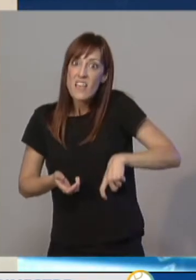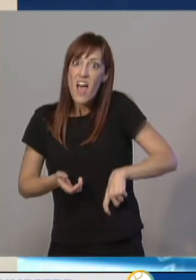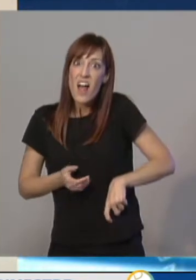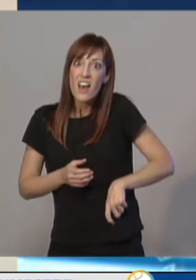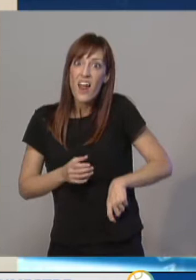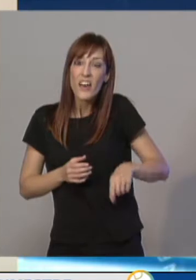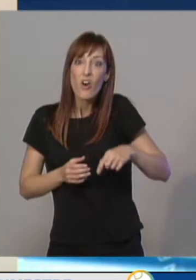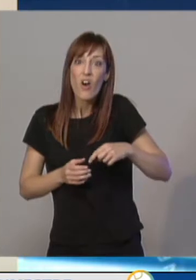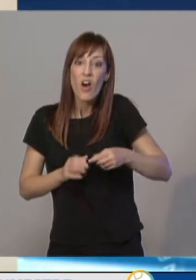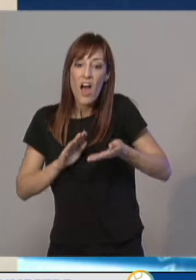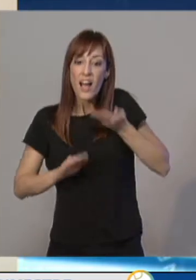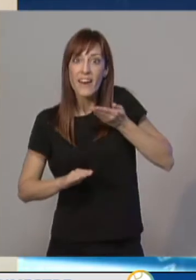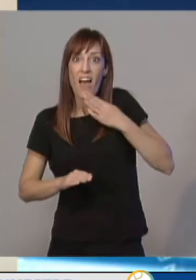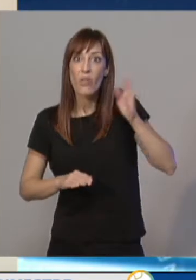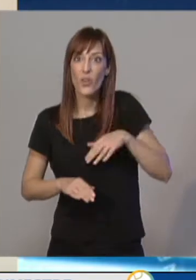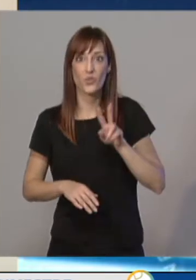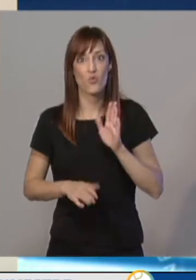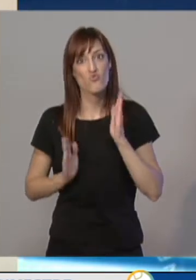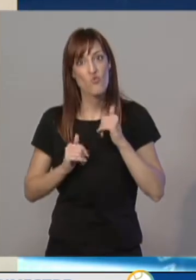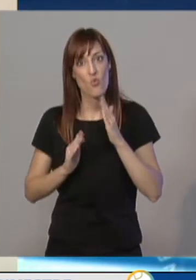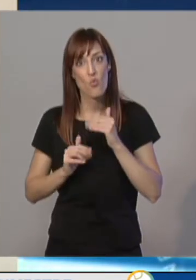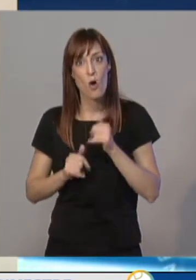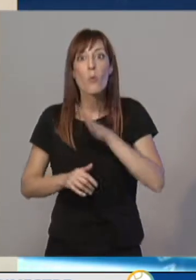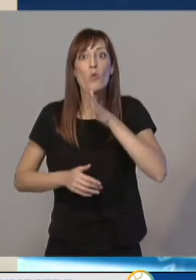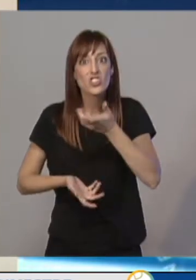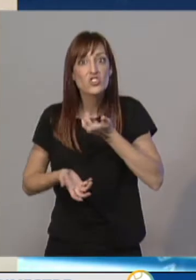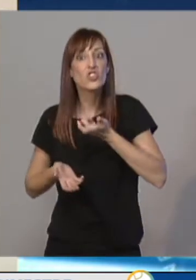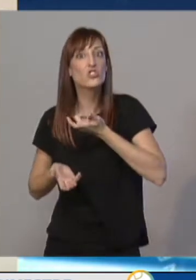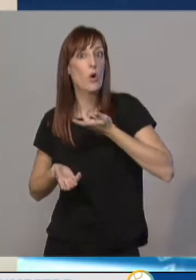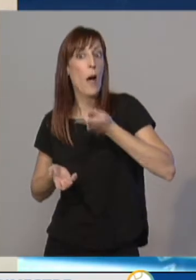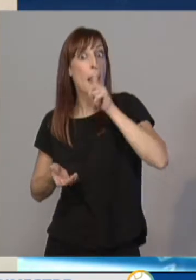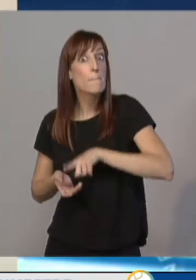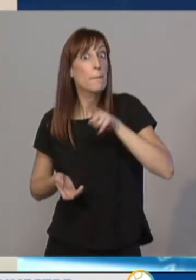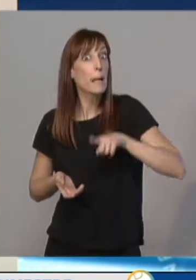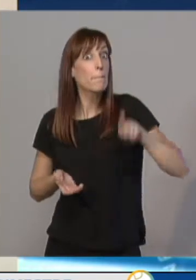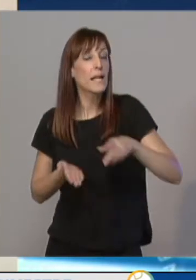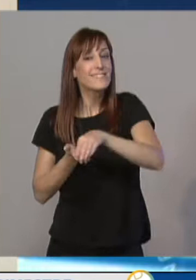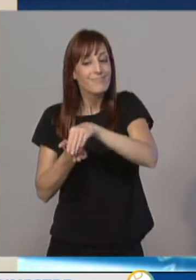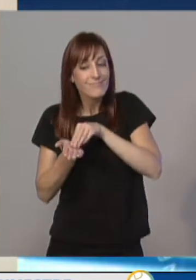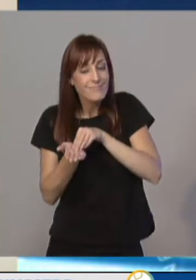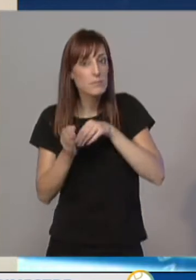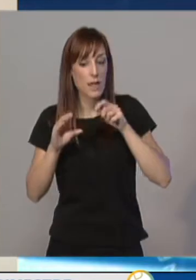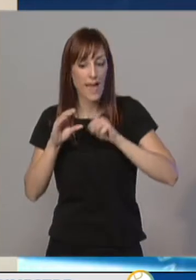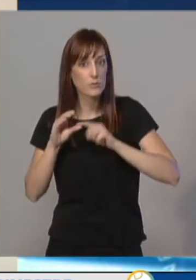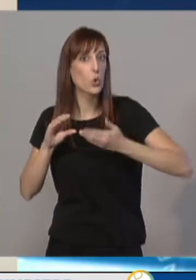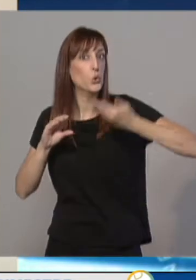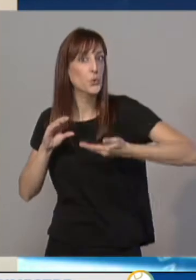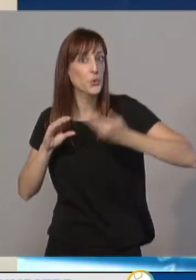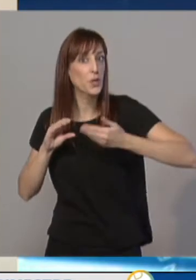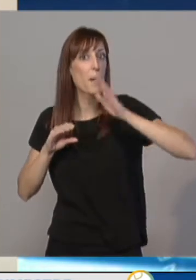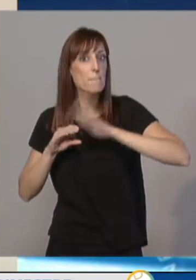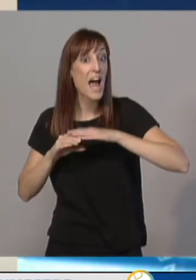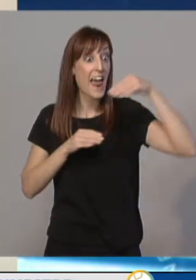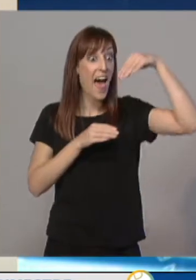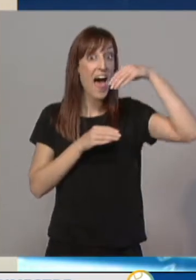manera adecuada. Los salarios de los trabajadores y trabajadoras son un elemento fundamental para impulsar el consumo interno... ...y la